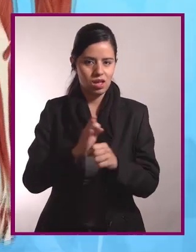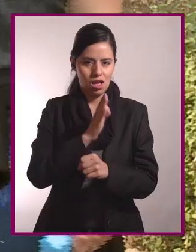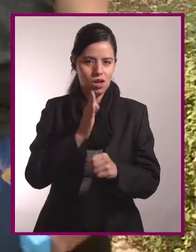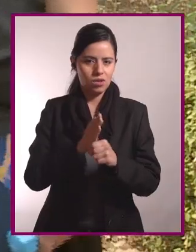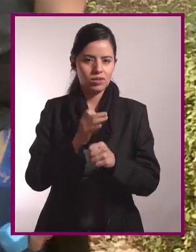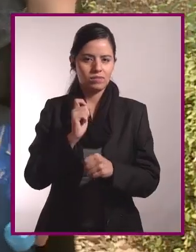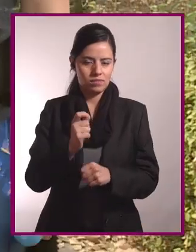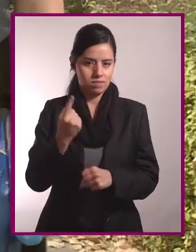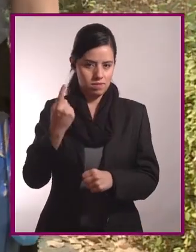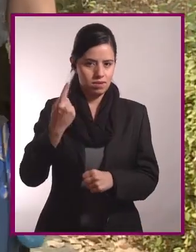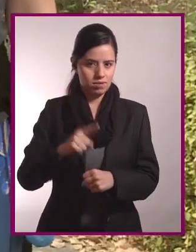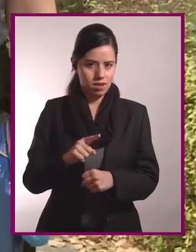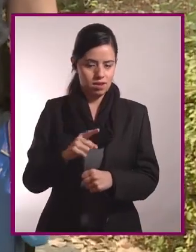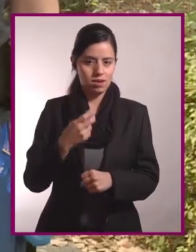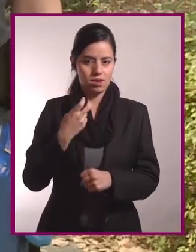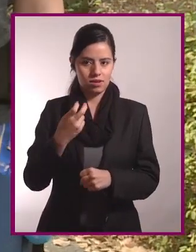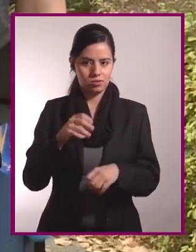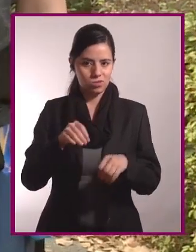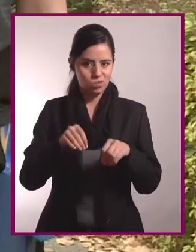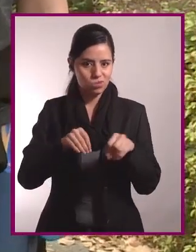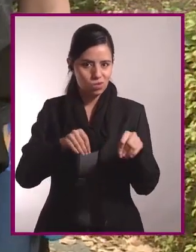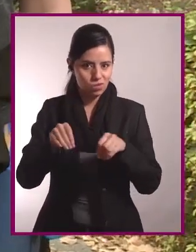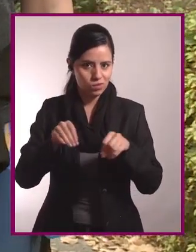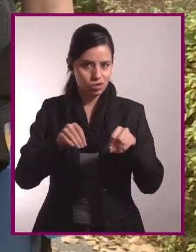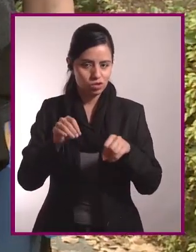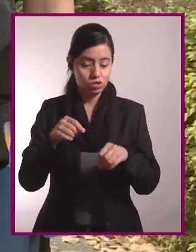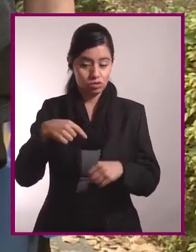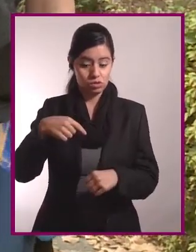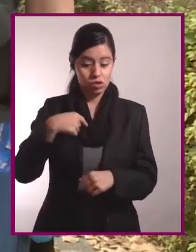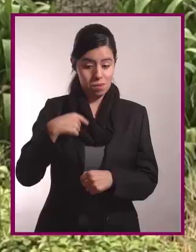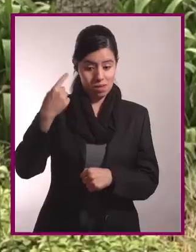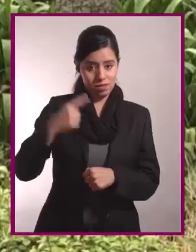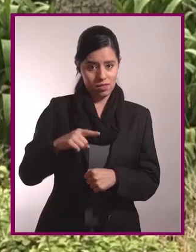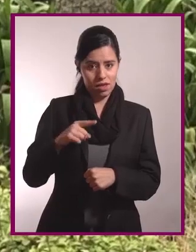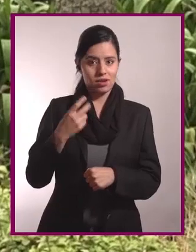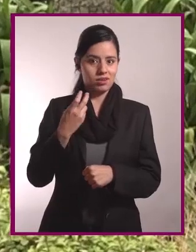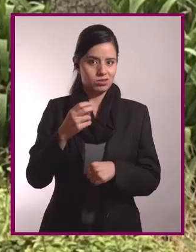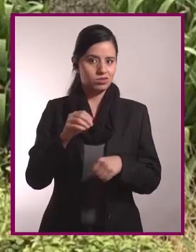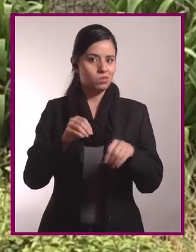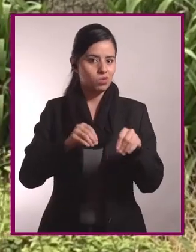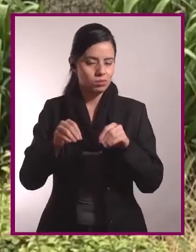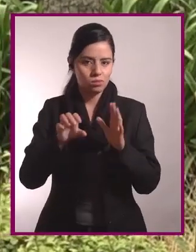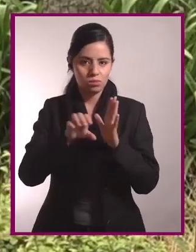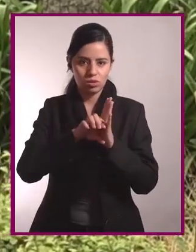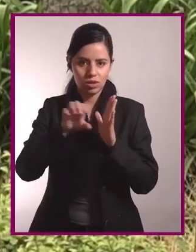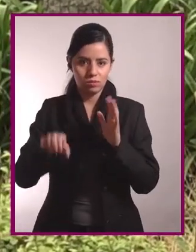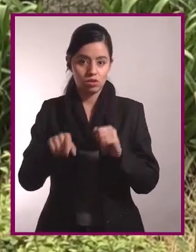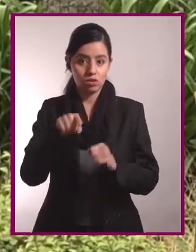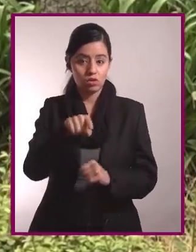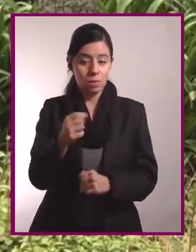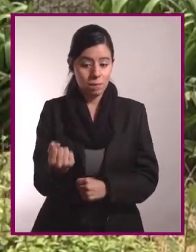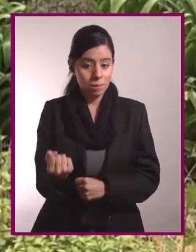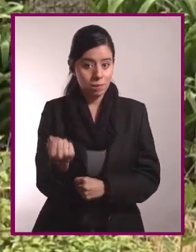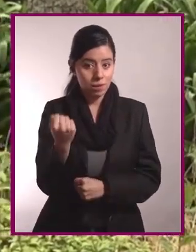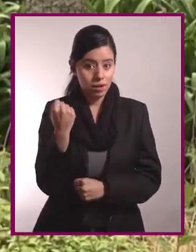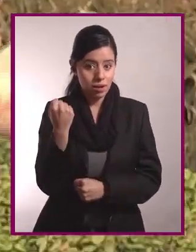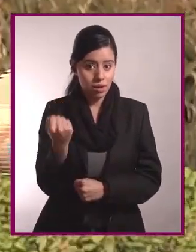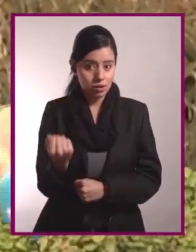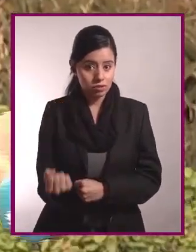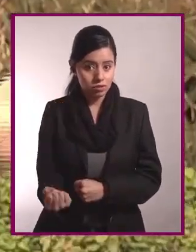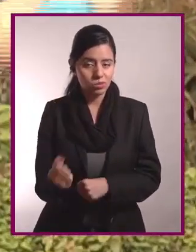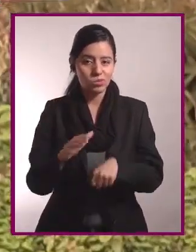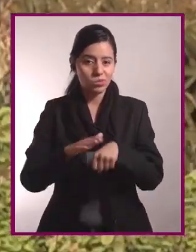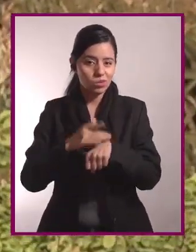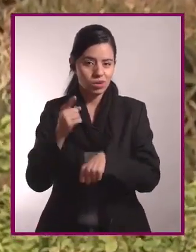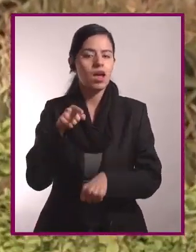conscientes, porque son los que responden a nuestros movimientos voluntarios. Por ejemplo, cuando haces una flexión con el brazo, es porque tú